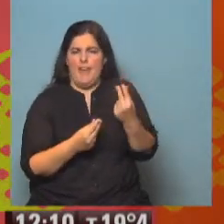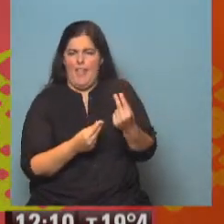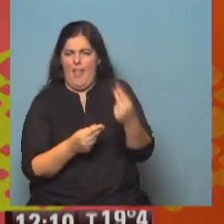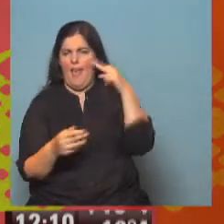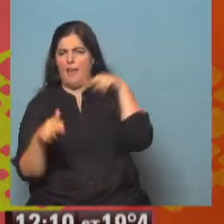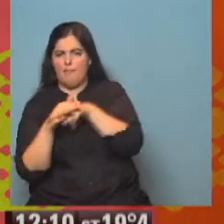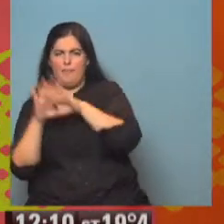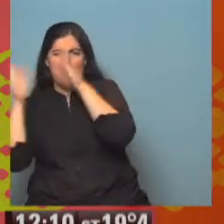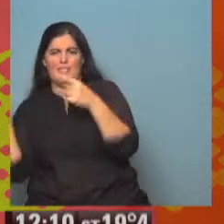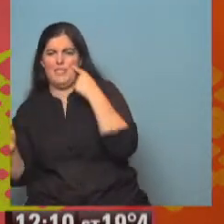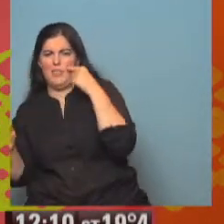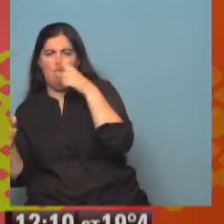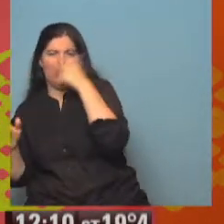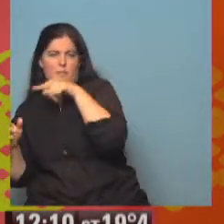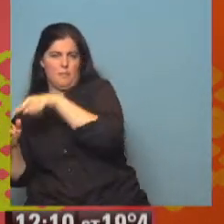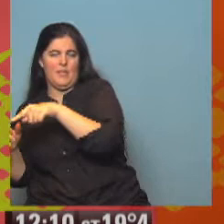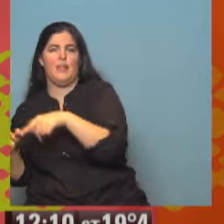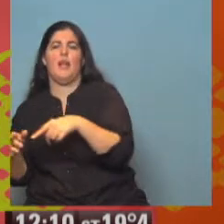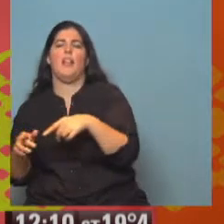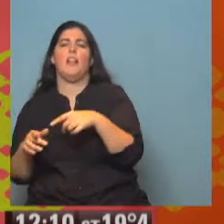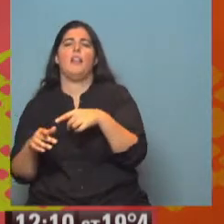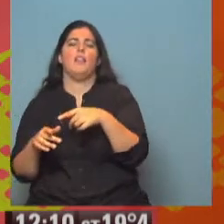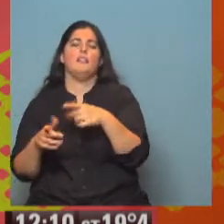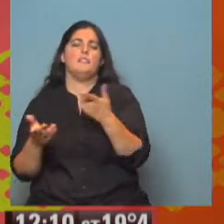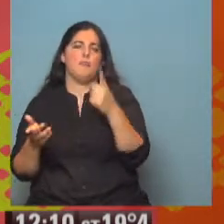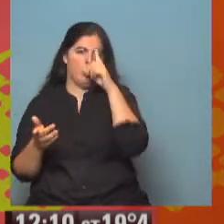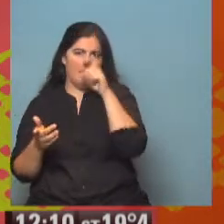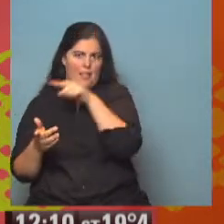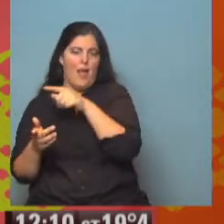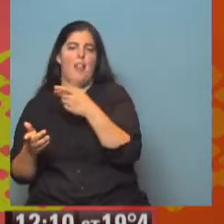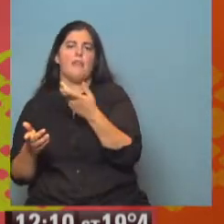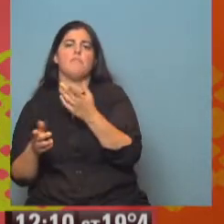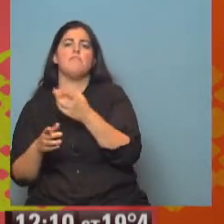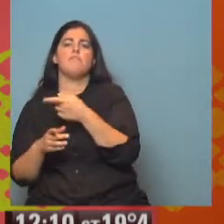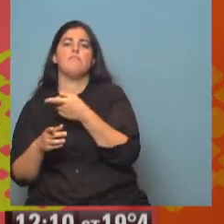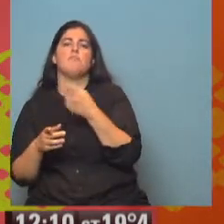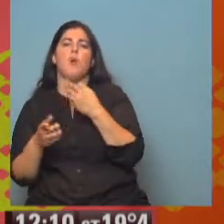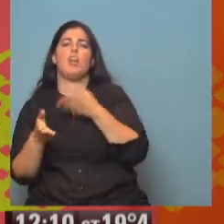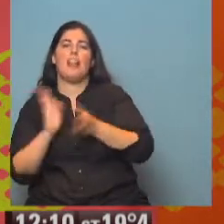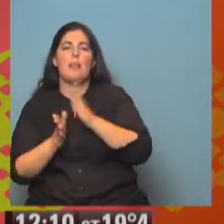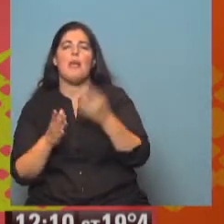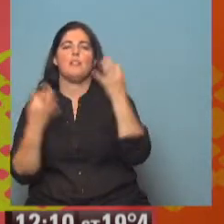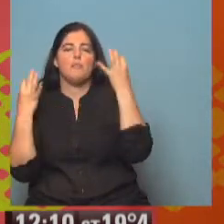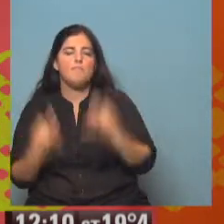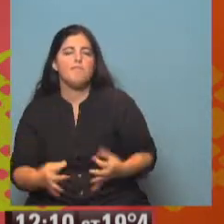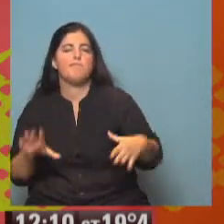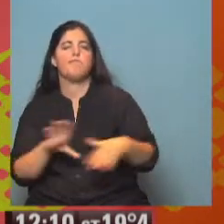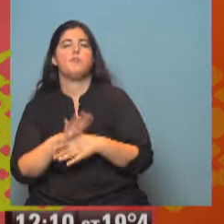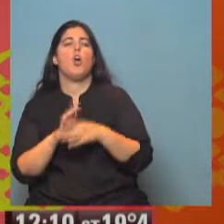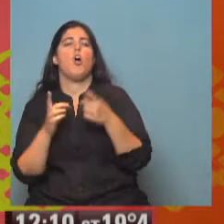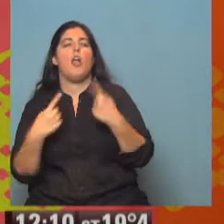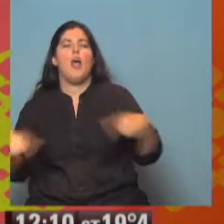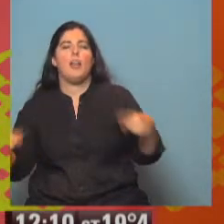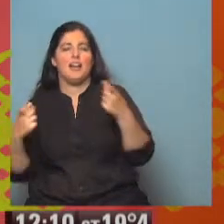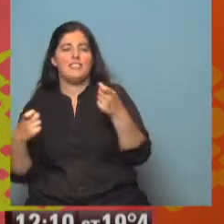de un paciente que no puede obtener una recuperación adecuada y con todos los confort que hoy